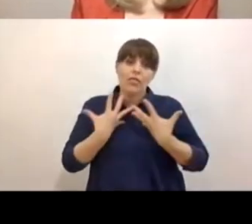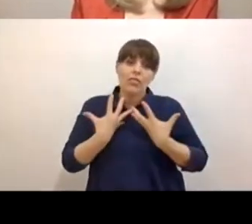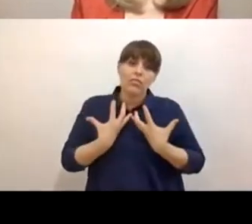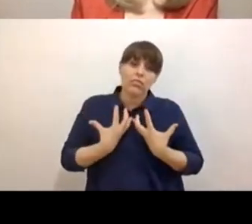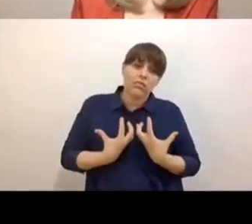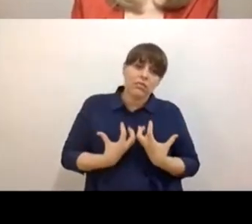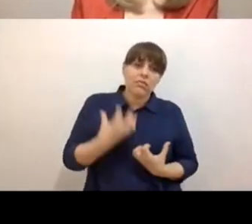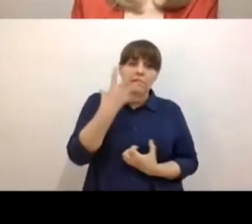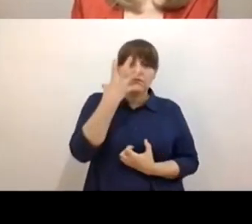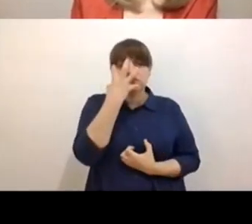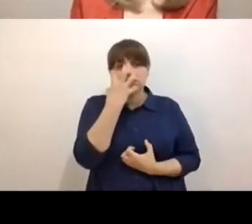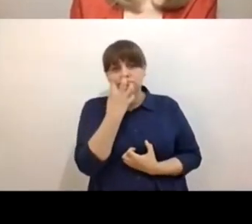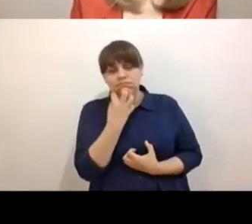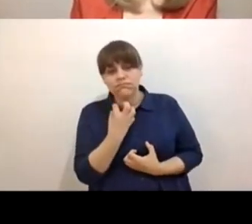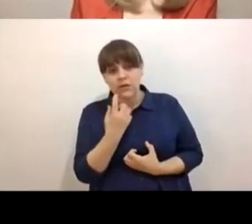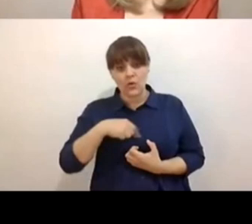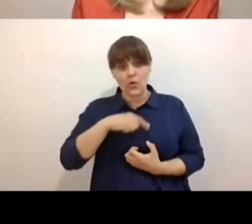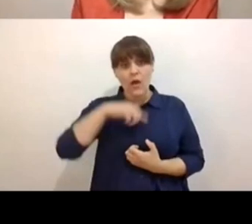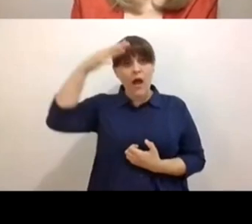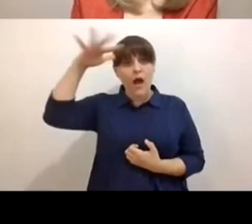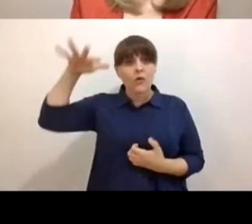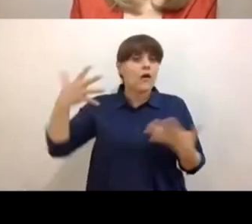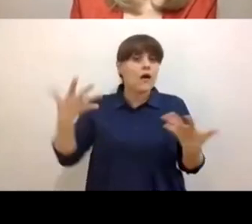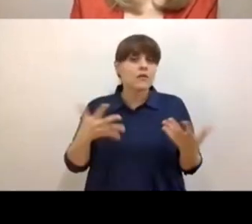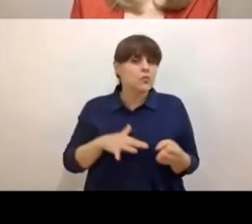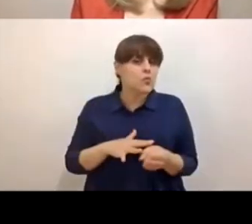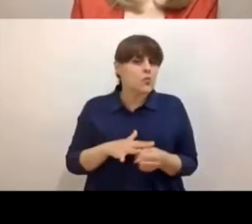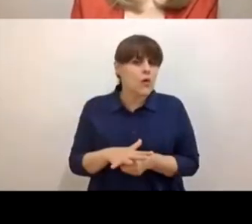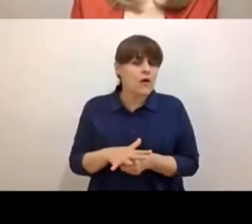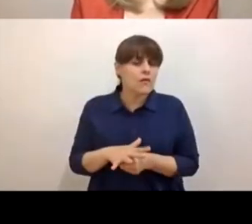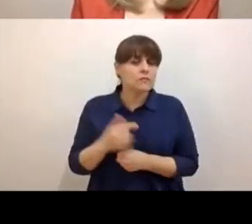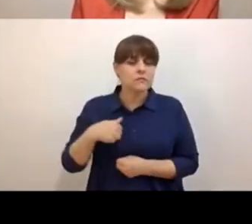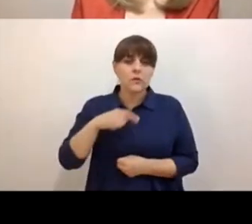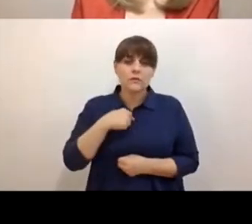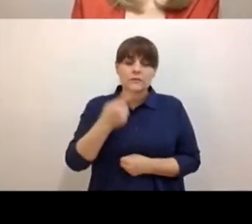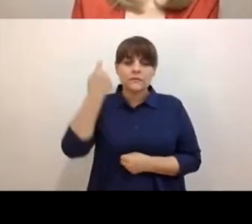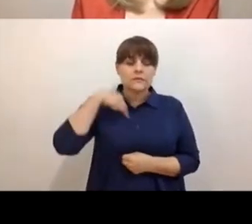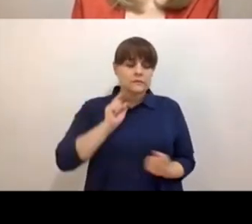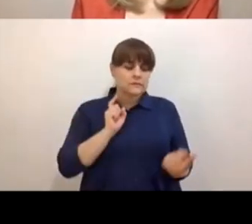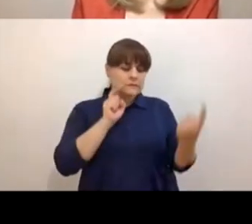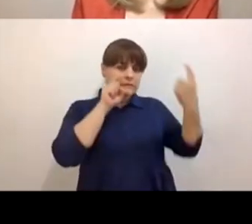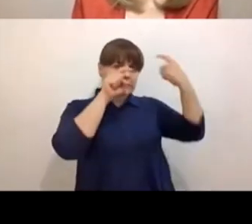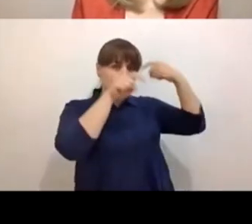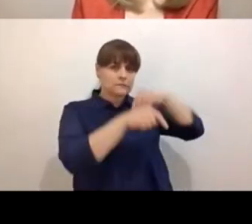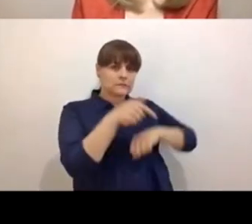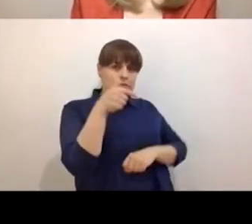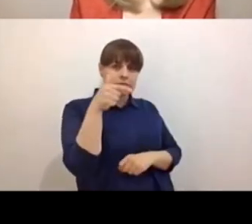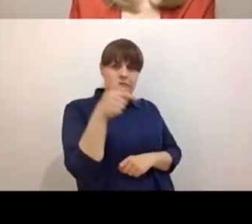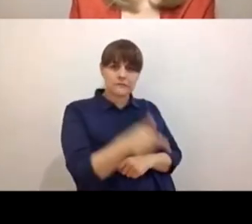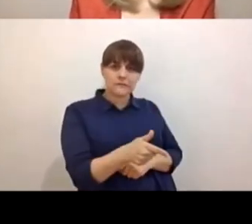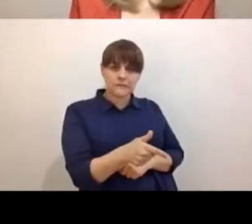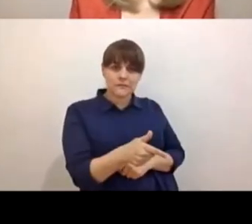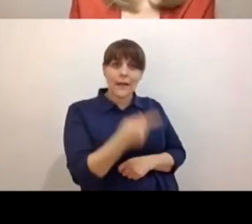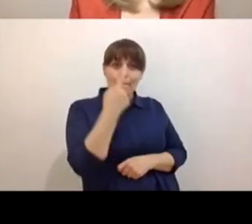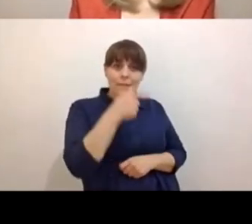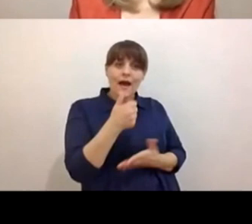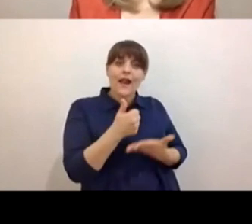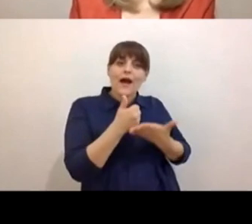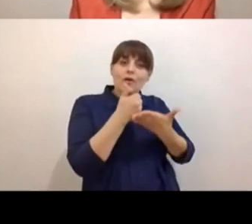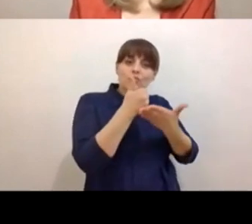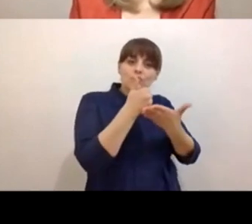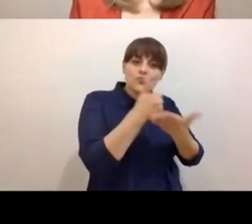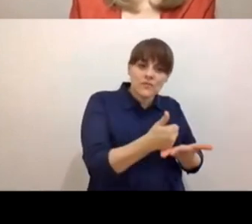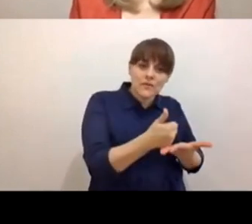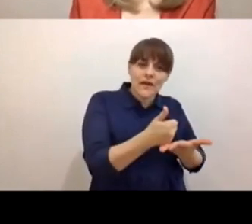niñas. Como adultos podemos apelar a la sensibilidad para percibirlo y abrir otra vez la puerta al